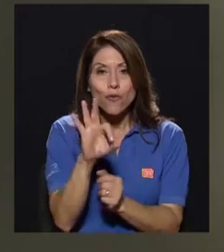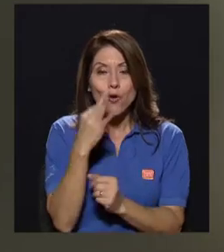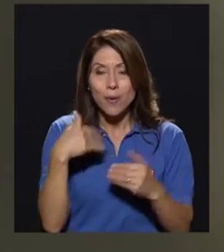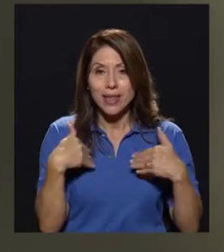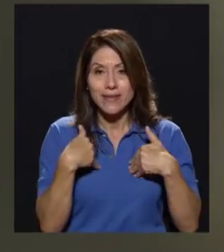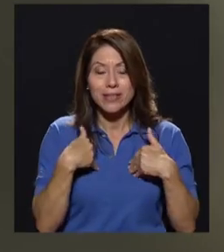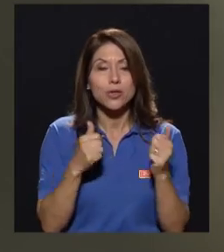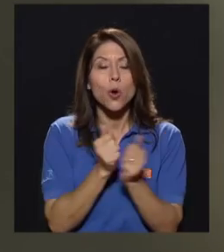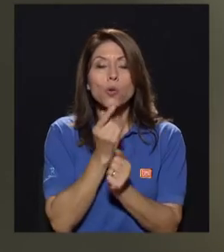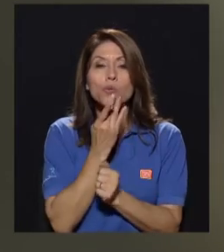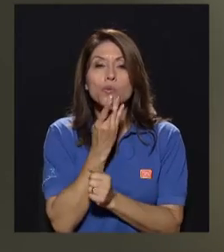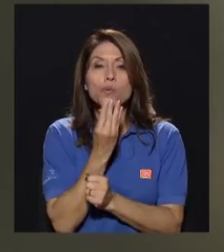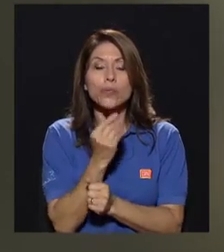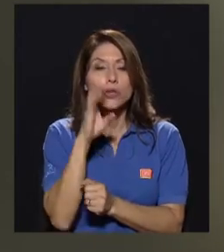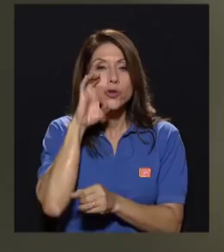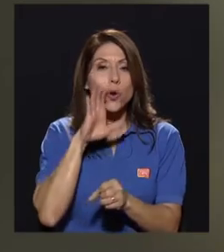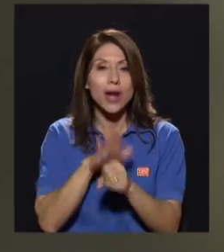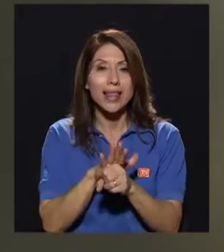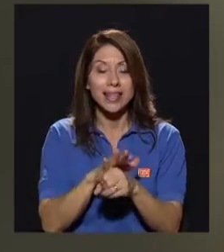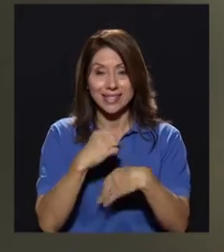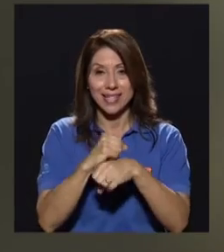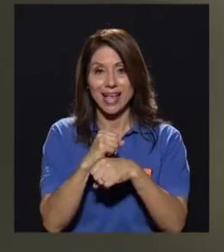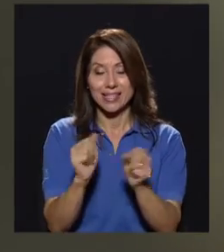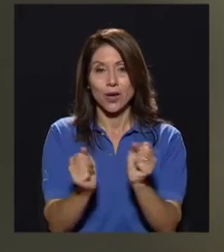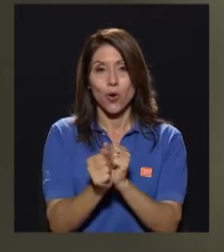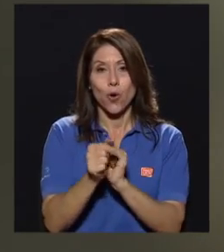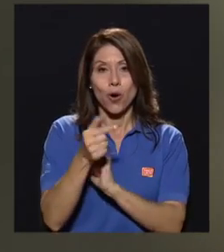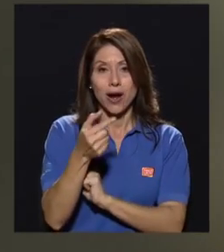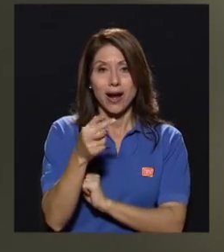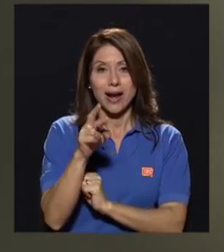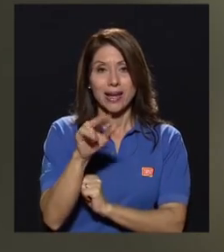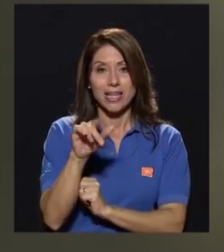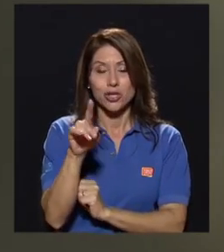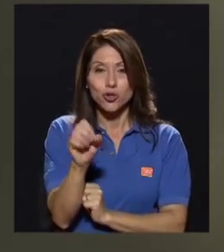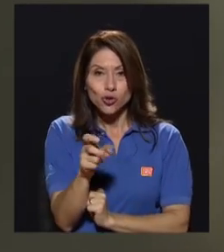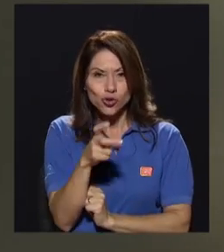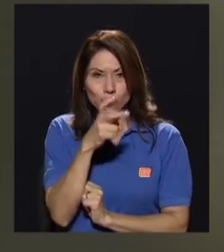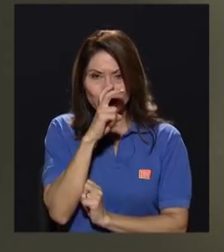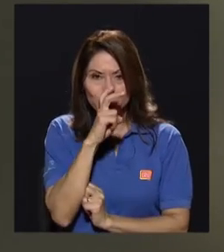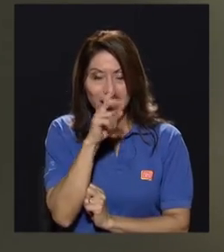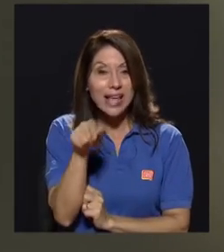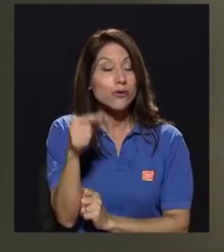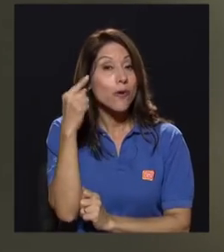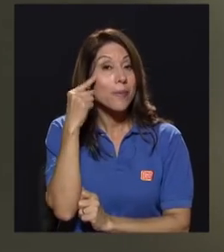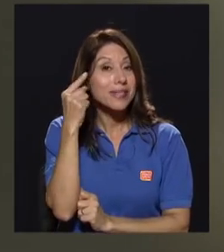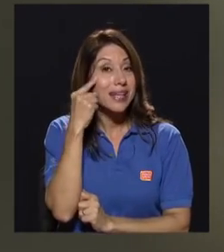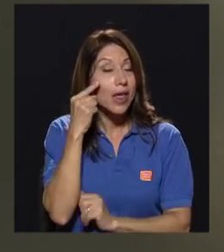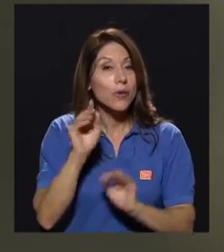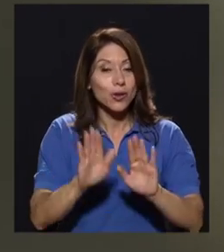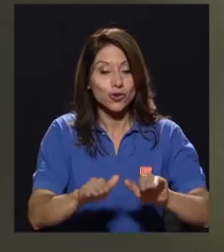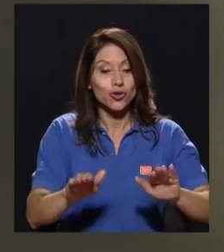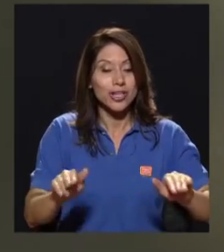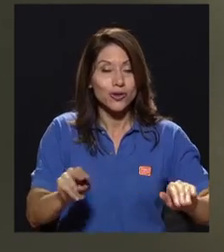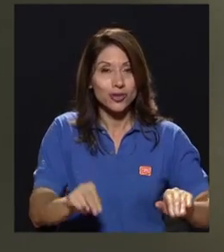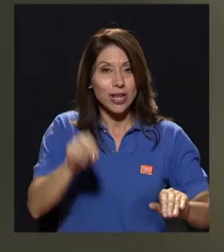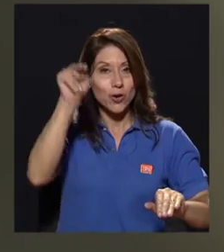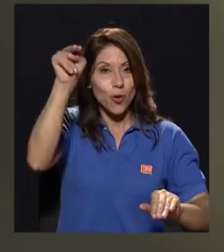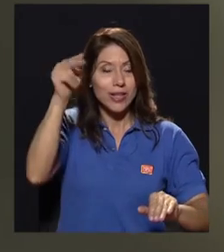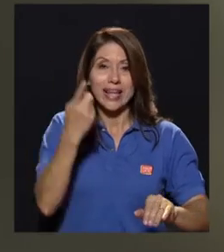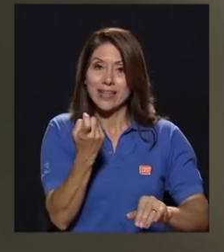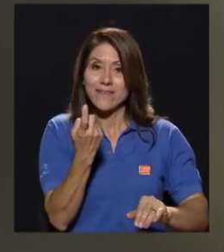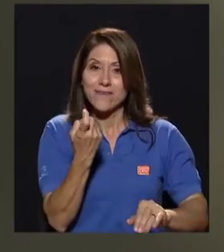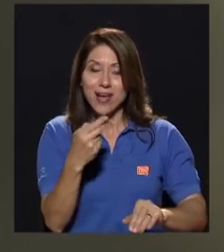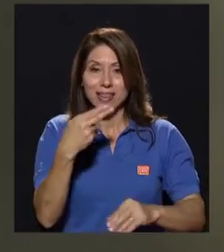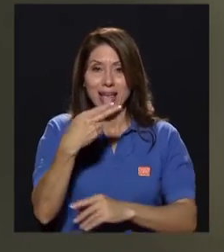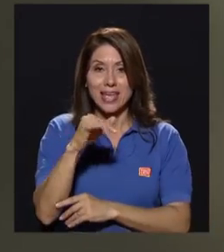chocolate que están elaboradas a partir de grillo y fueron pensadas en una población costarricense, en los niños de la zona norte que tienen deficiencia de